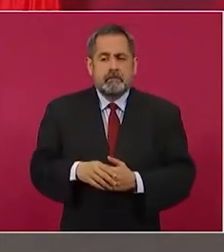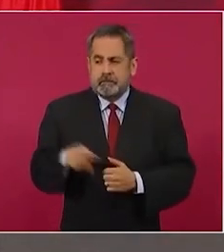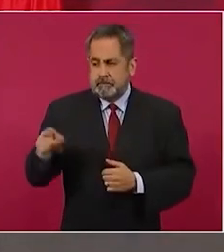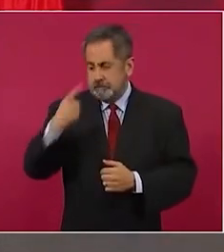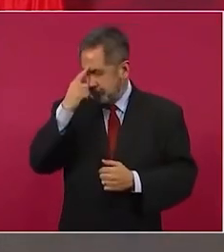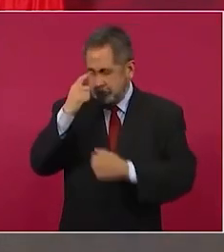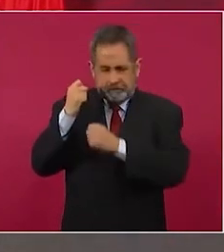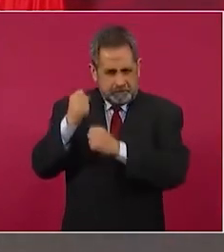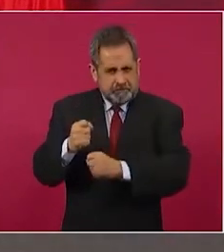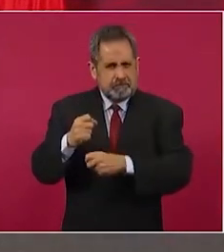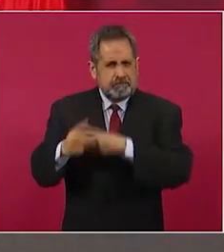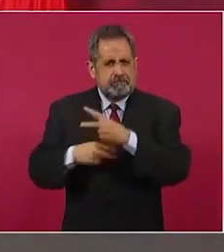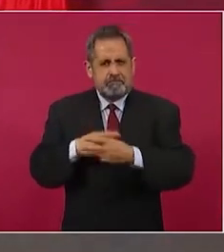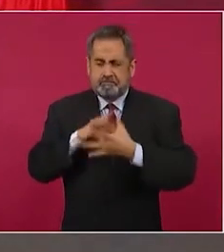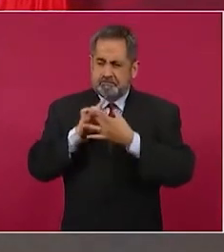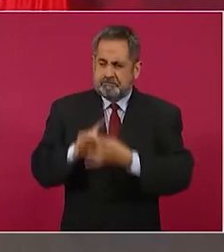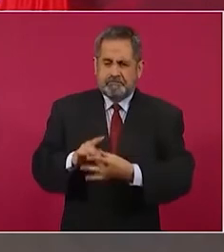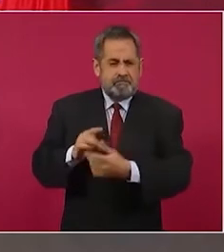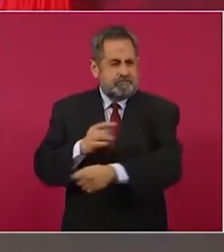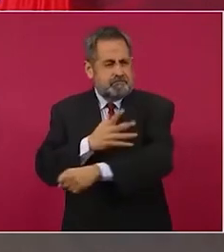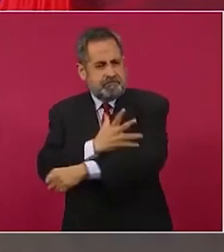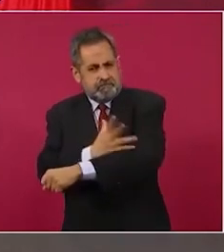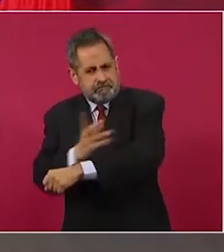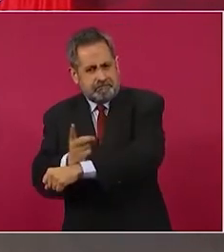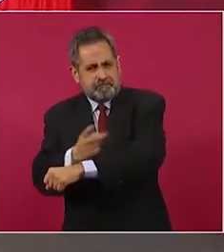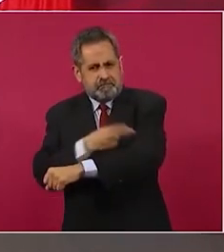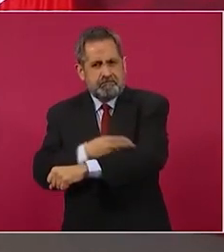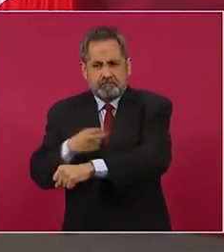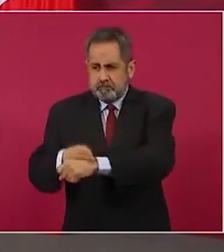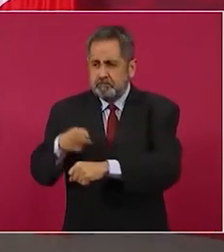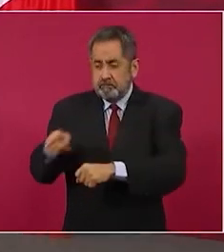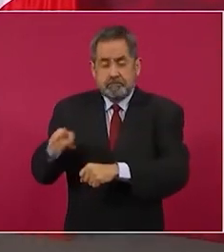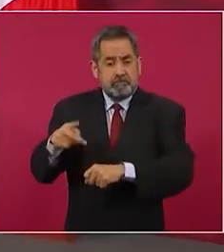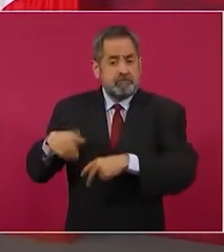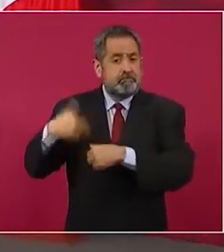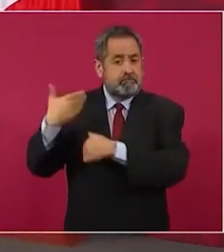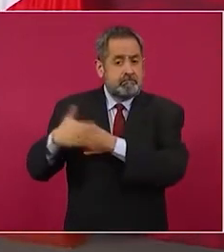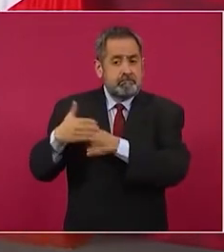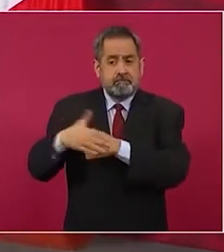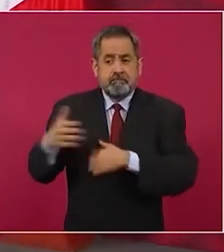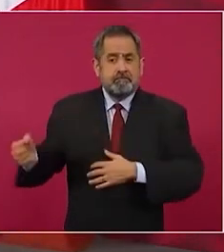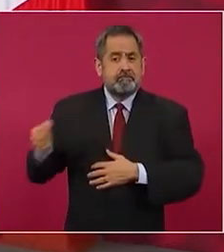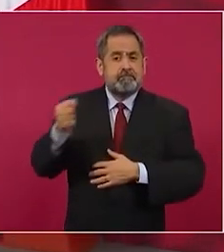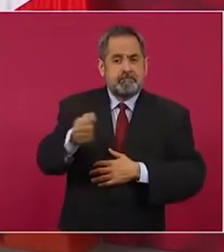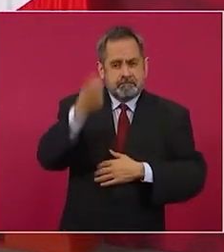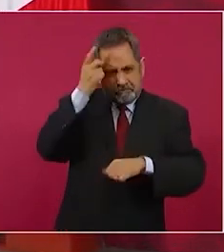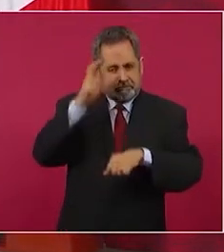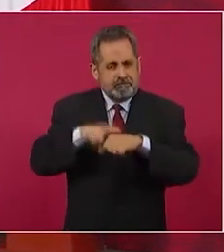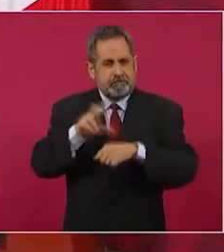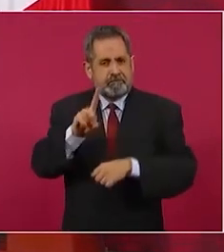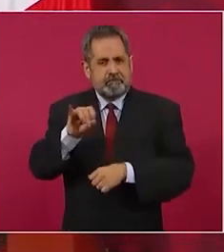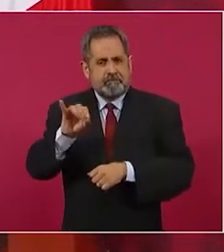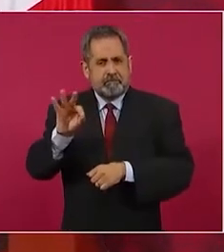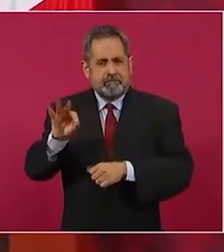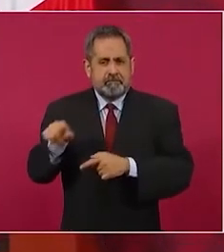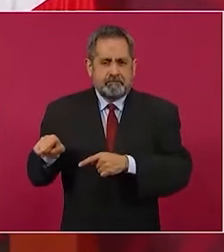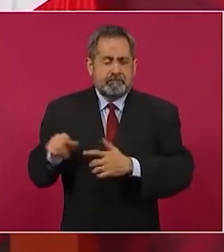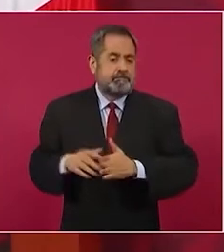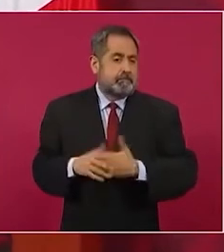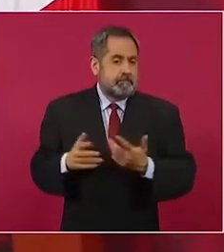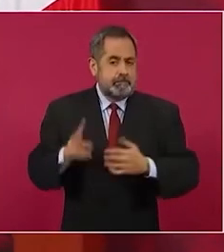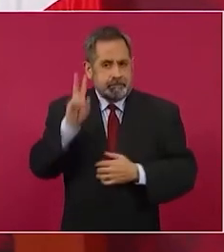convicción honesta ella va a ser entonces vamos a que